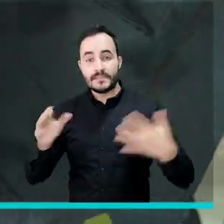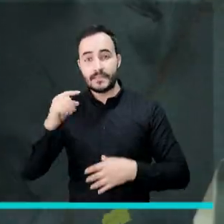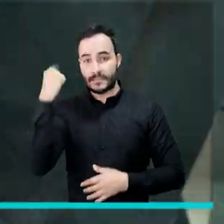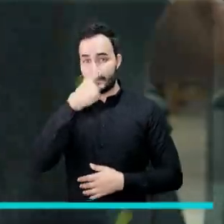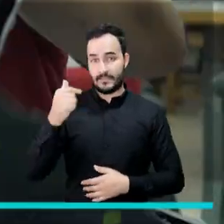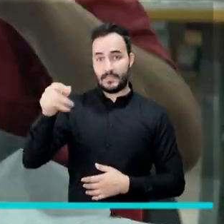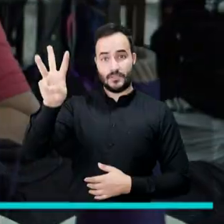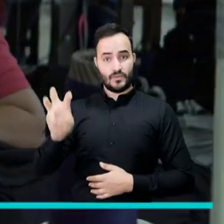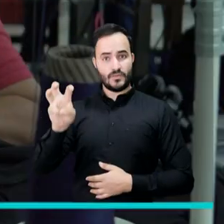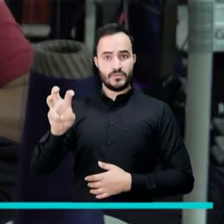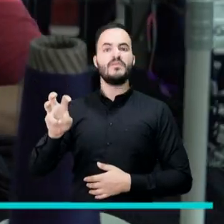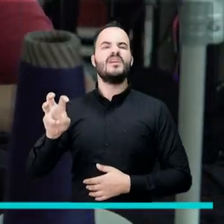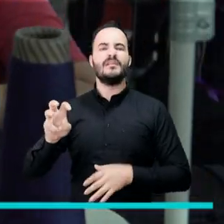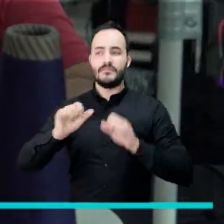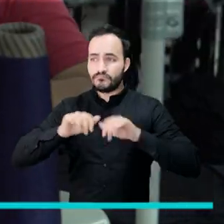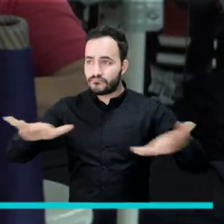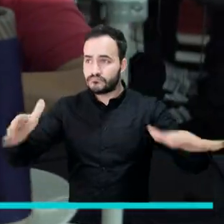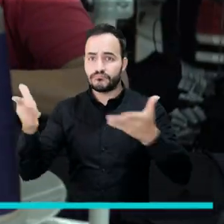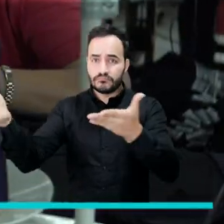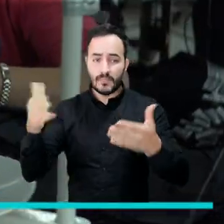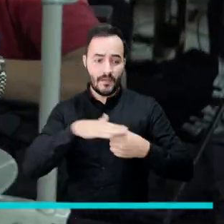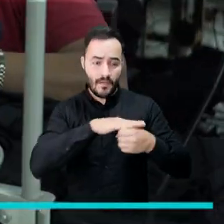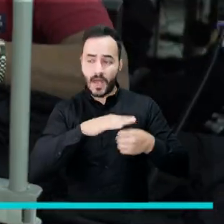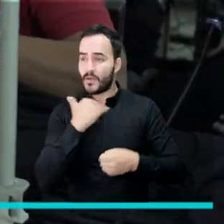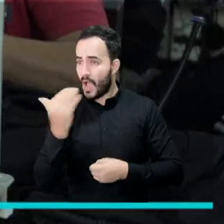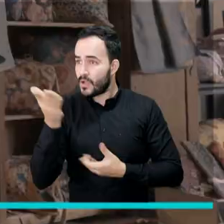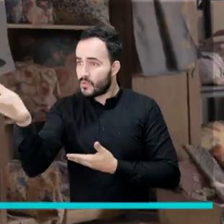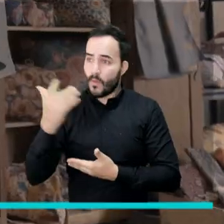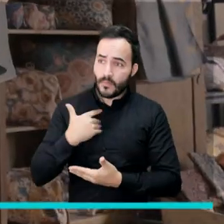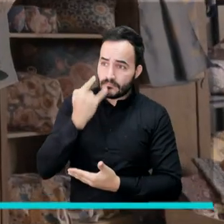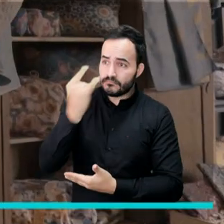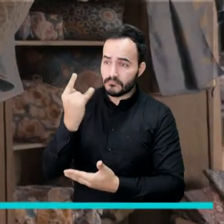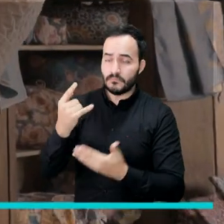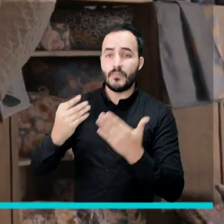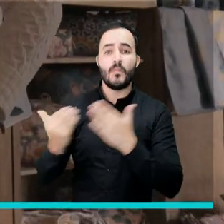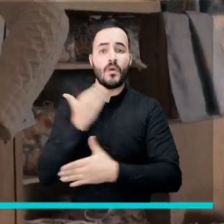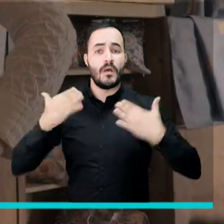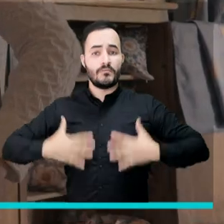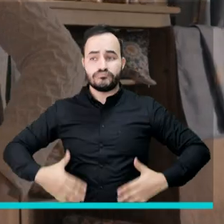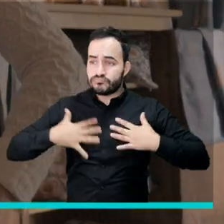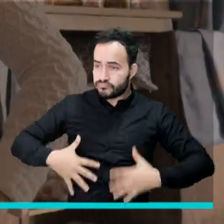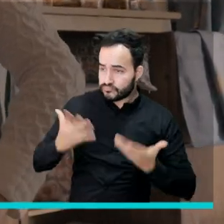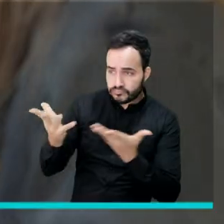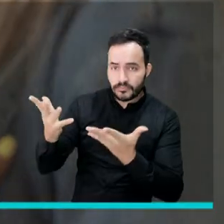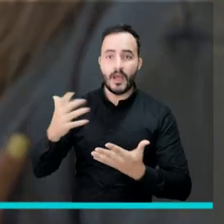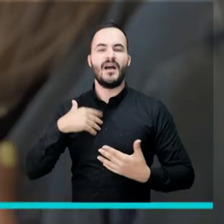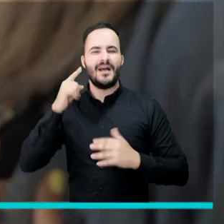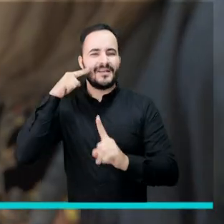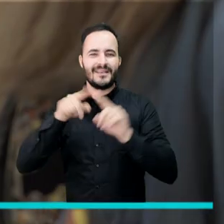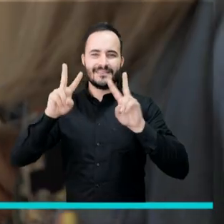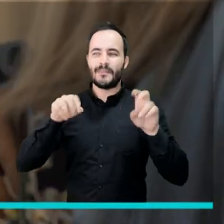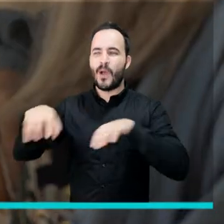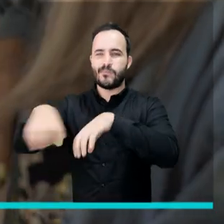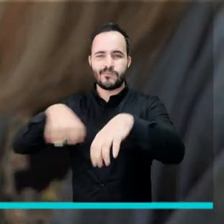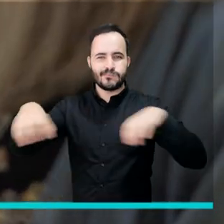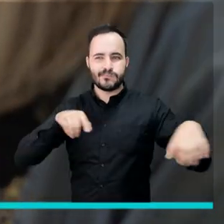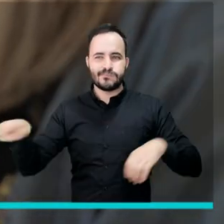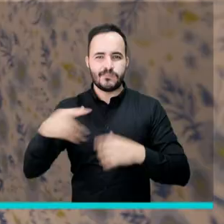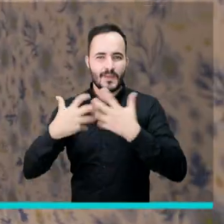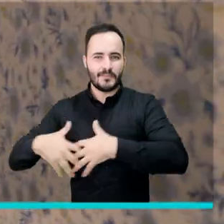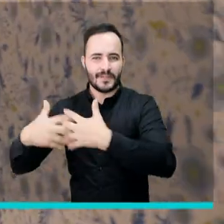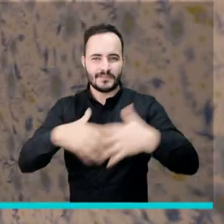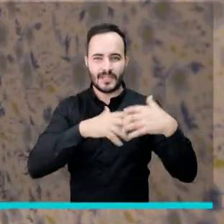Hasta el 18 de septiembre estará abierta la convocatoria de Moda al Barrio, un programa que trabaja en la transformación de las empresas del sector textil y la